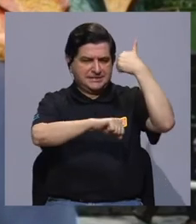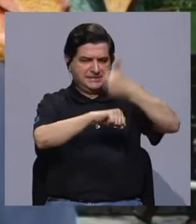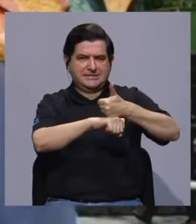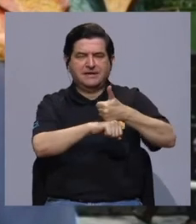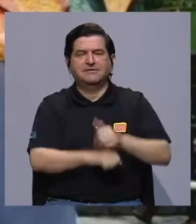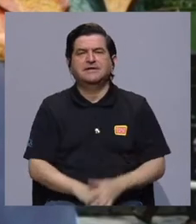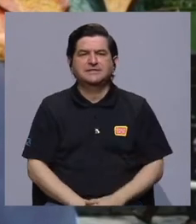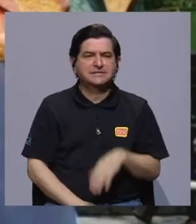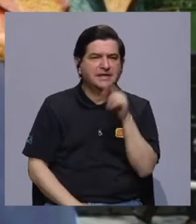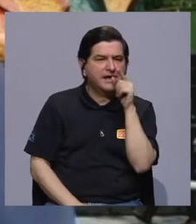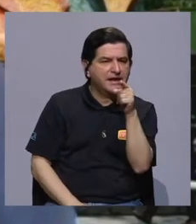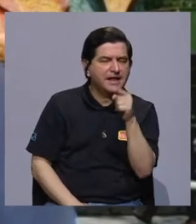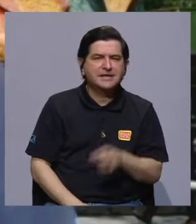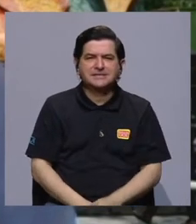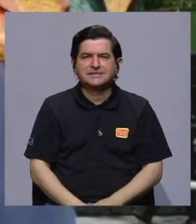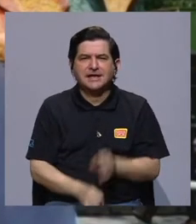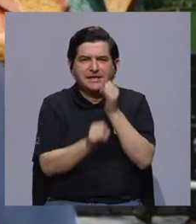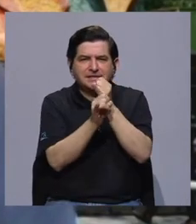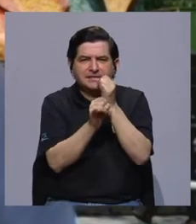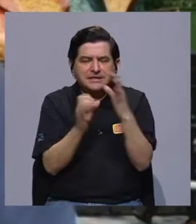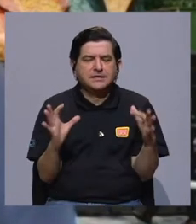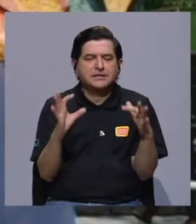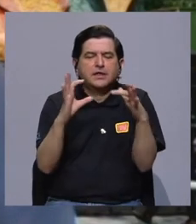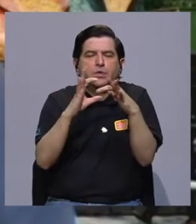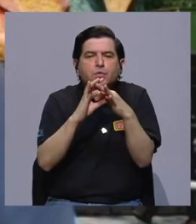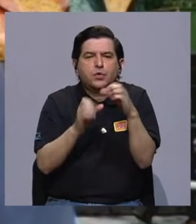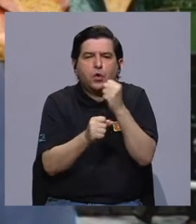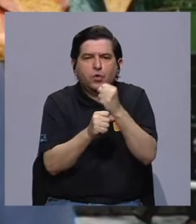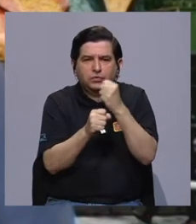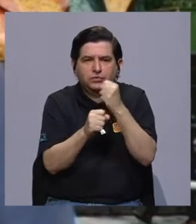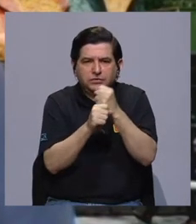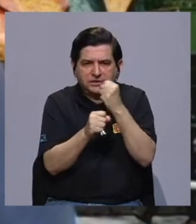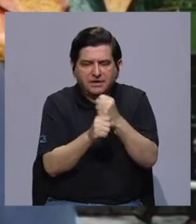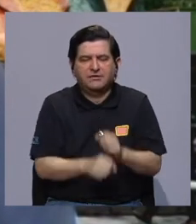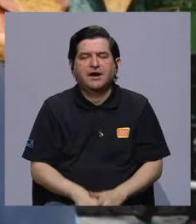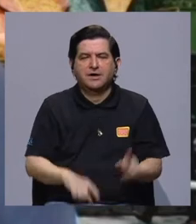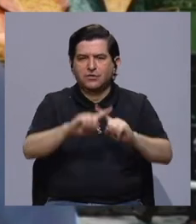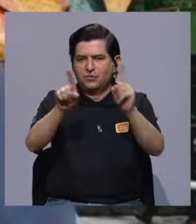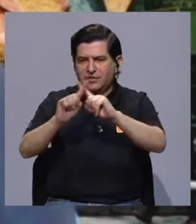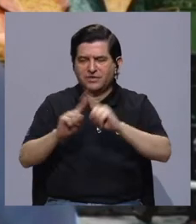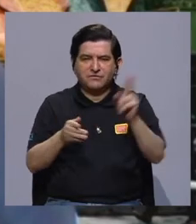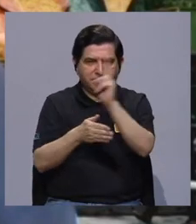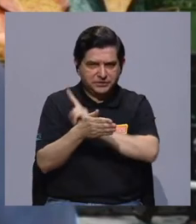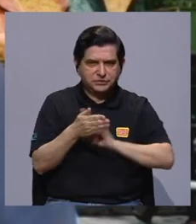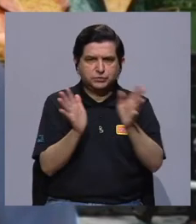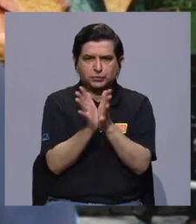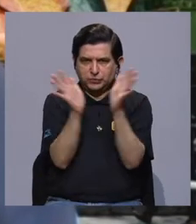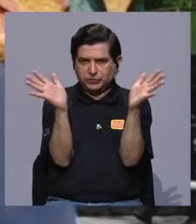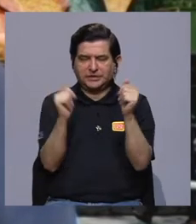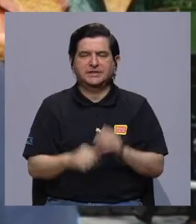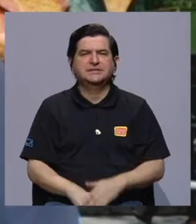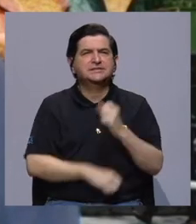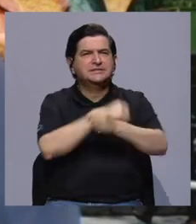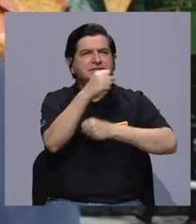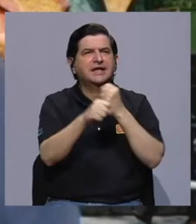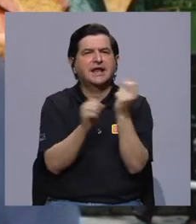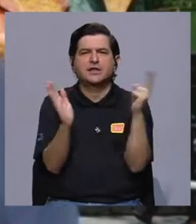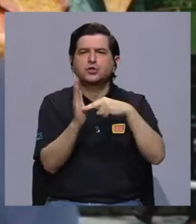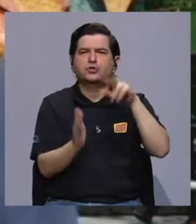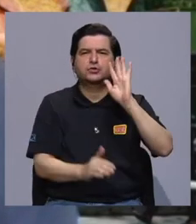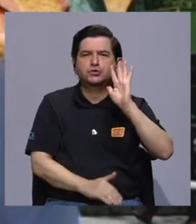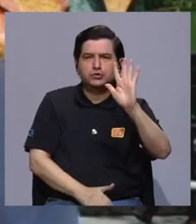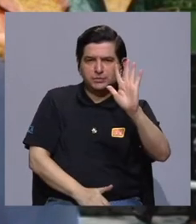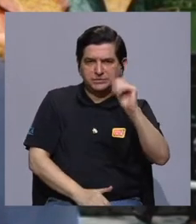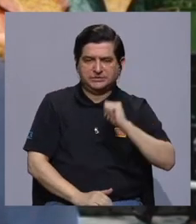instaurar y definir esa instancia de articulación y de trabajo conjunto entre las universidades. En el año